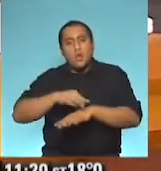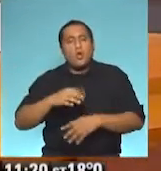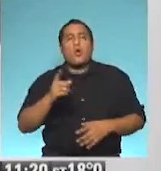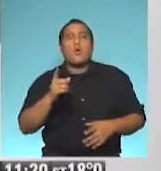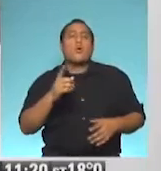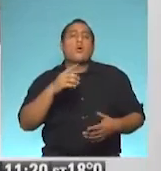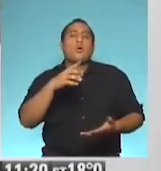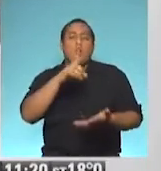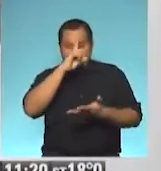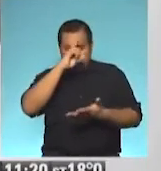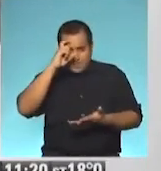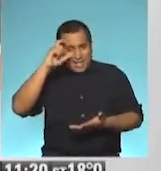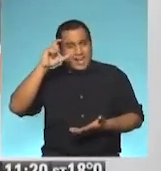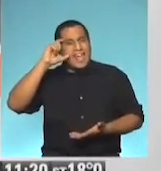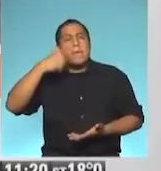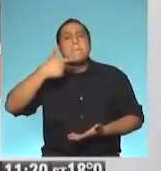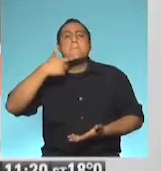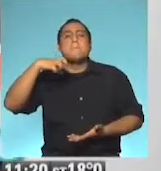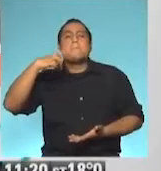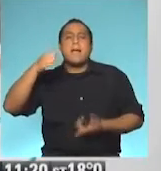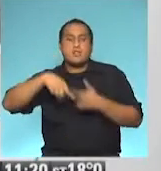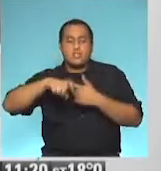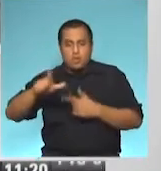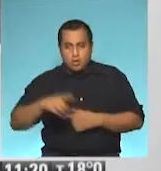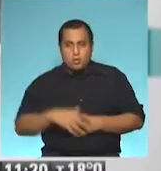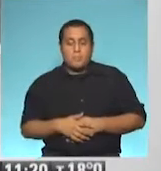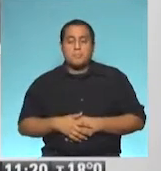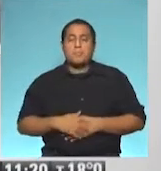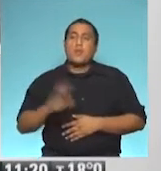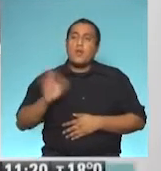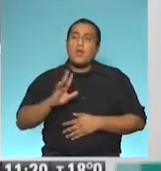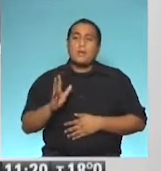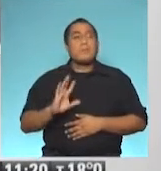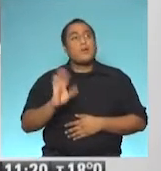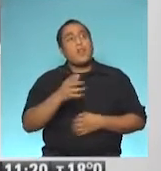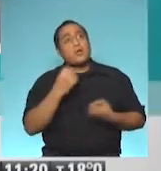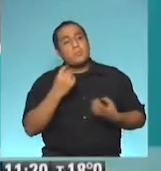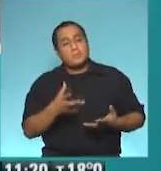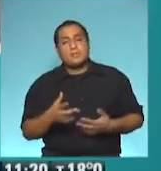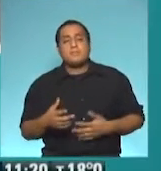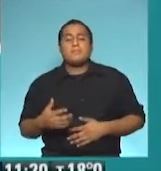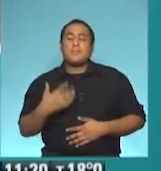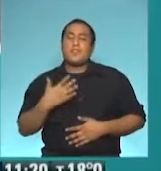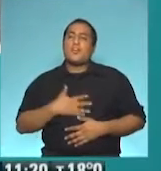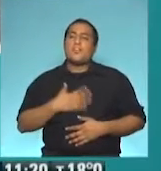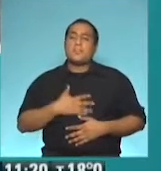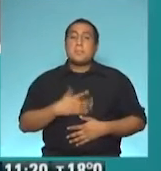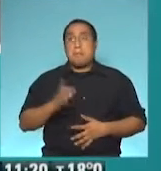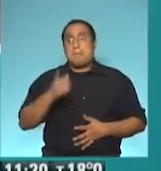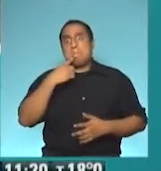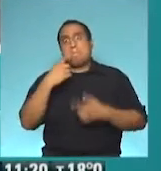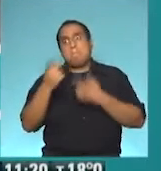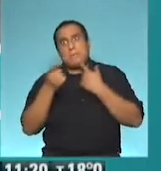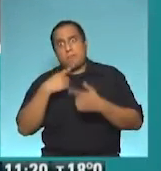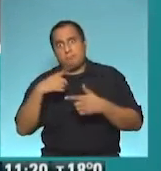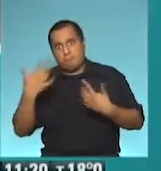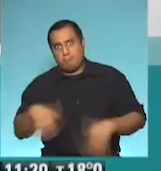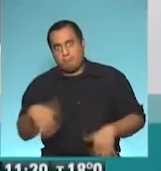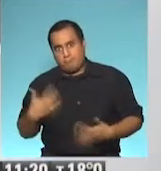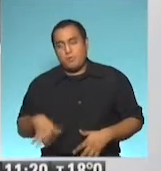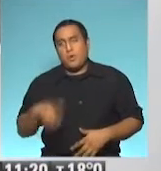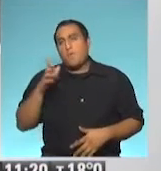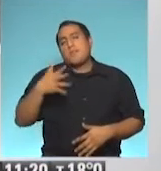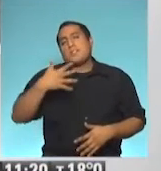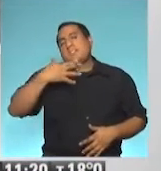¿cómo estás? Acá Natalia Paratore, ¿cómo va? Hola Natalia, ¿cómo estás? Un gusto. Muy bien, con muchas preguntas para hacerte, vos que nos